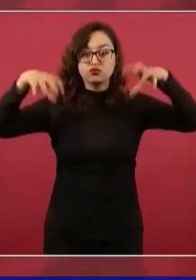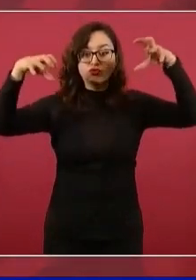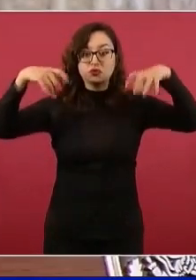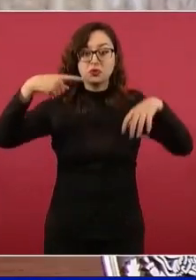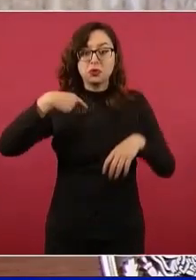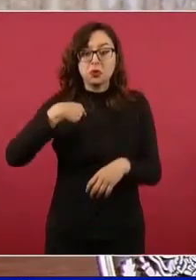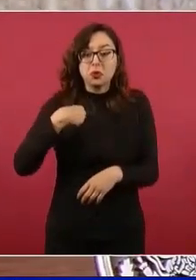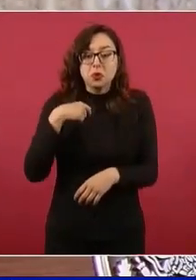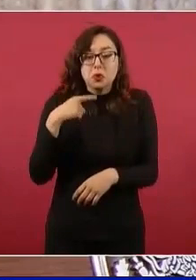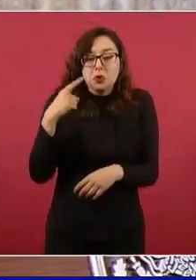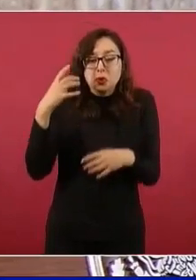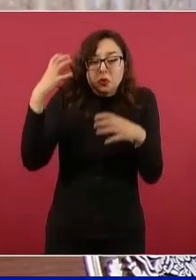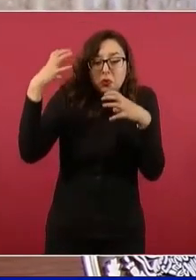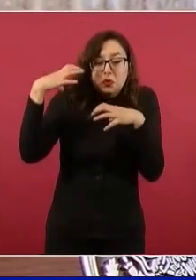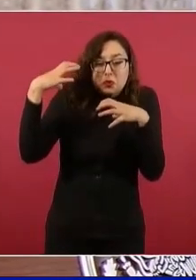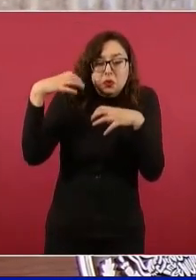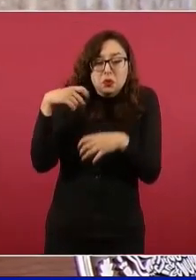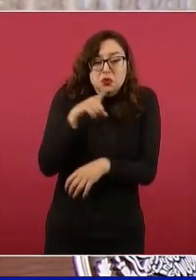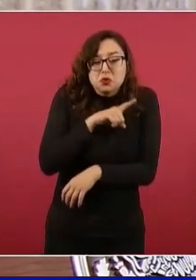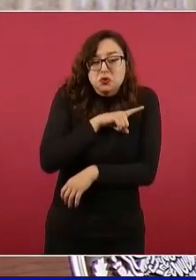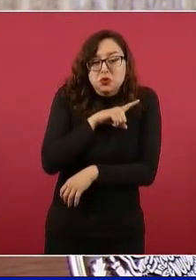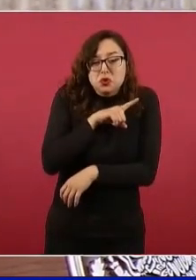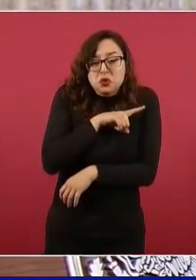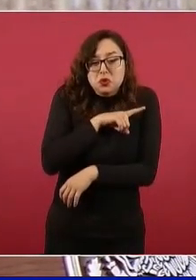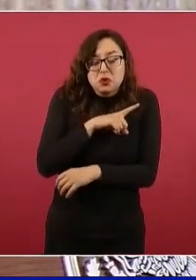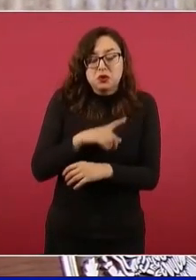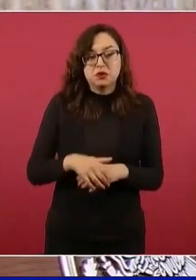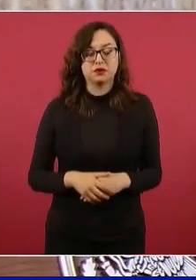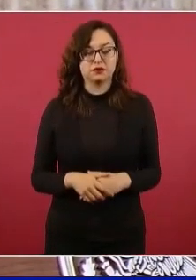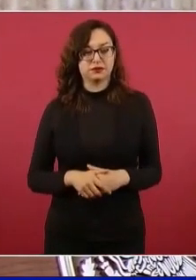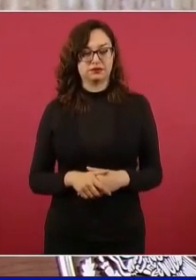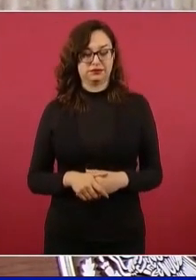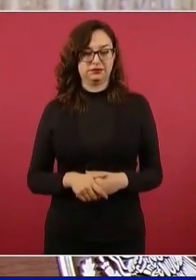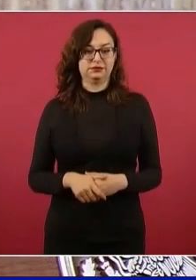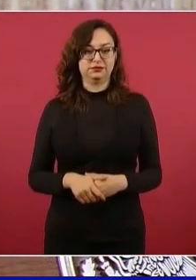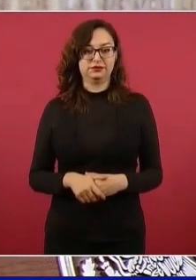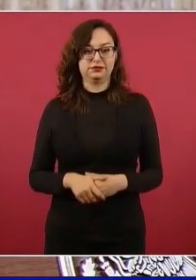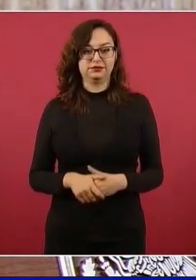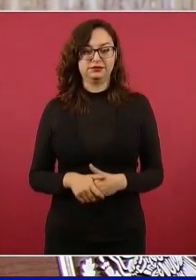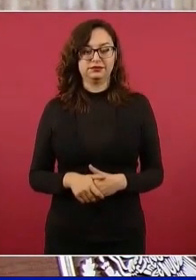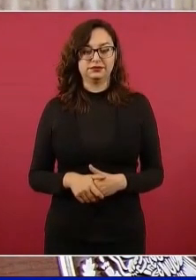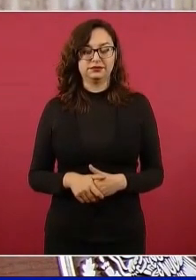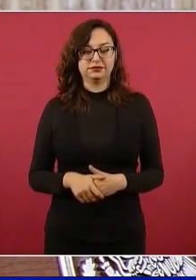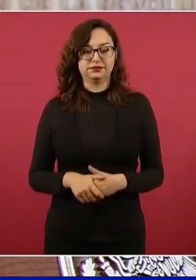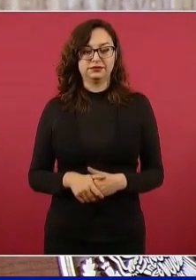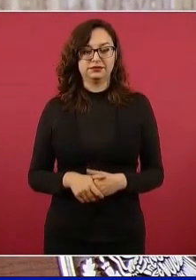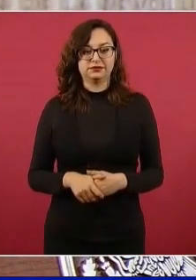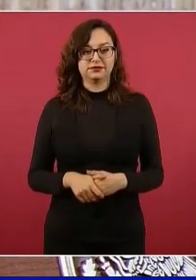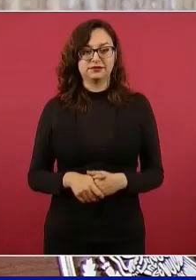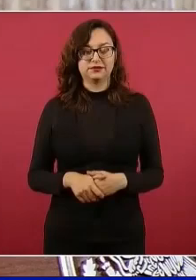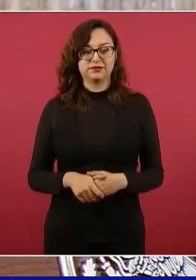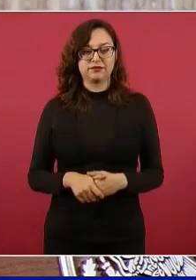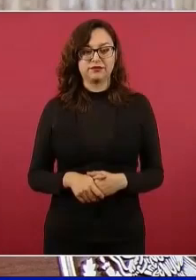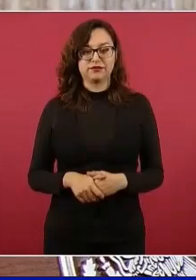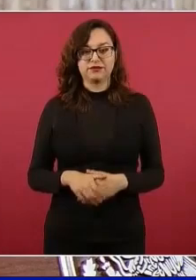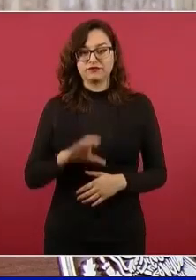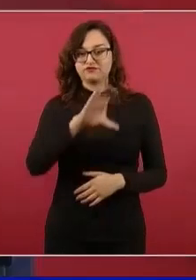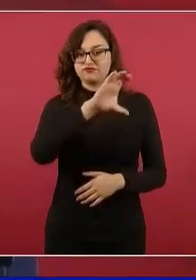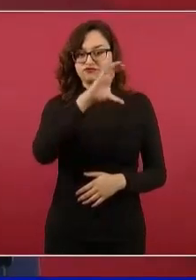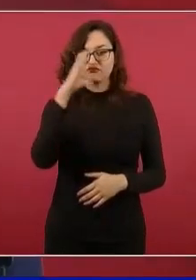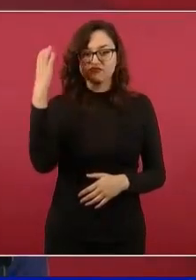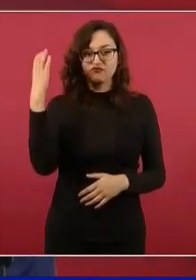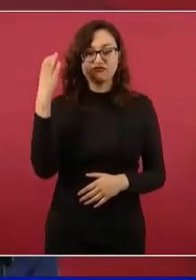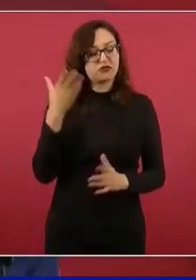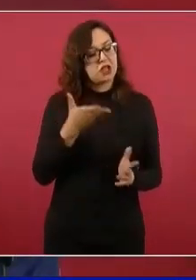el fracaso.